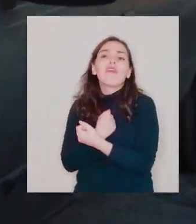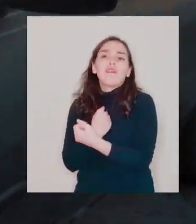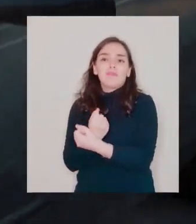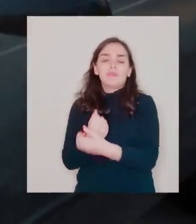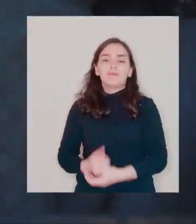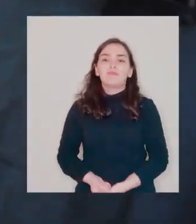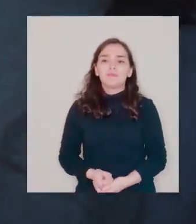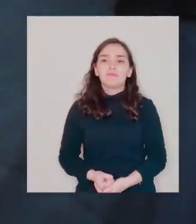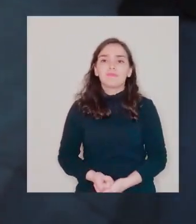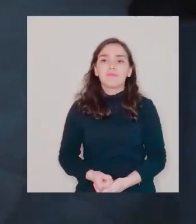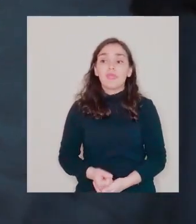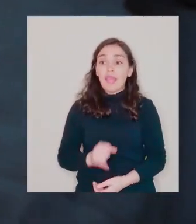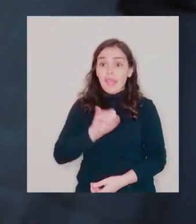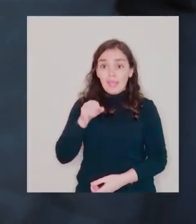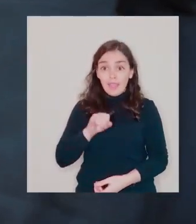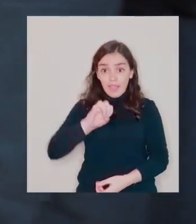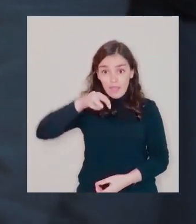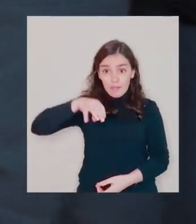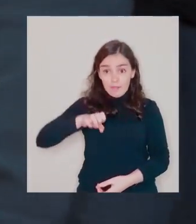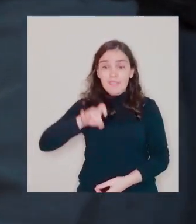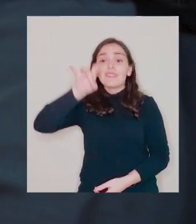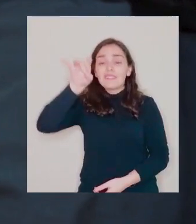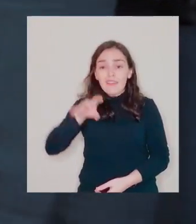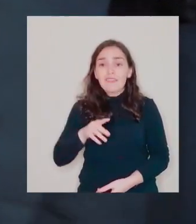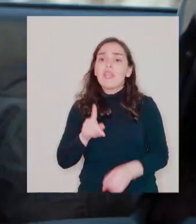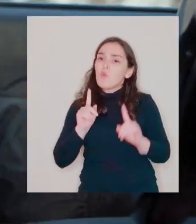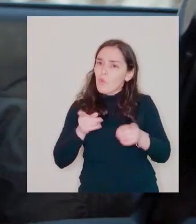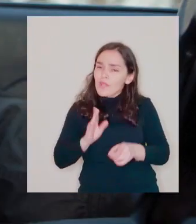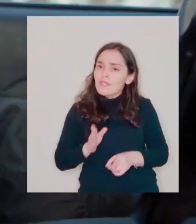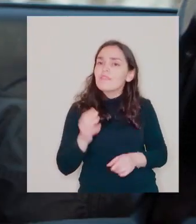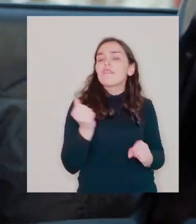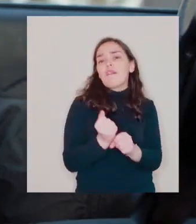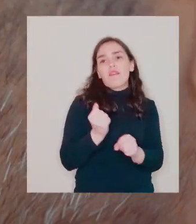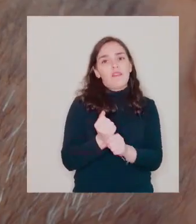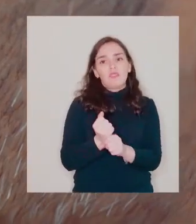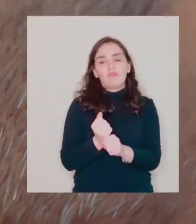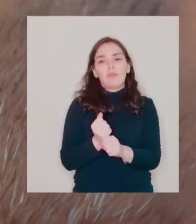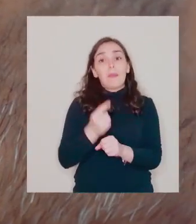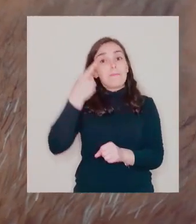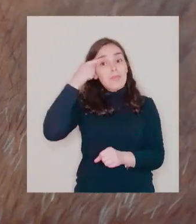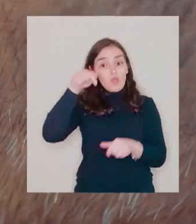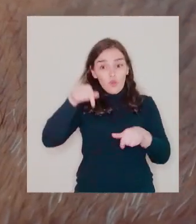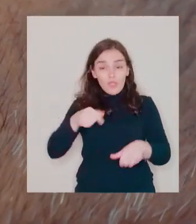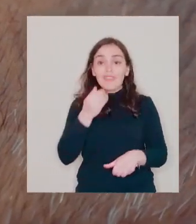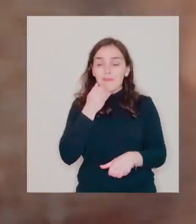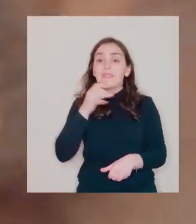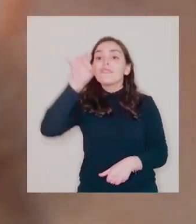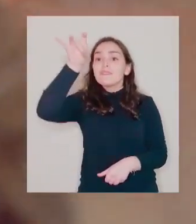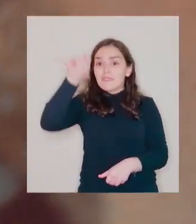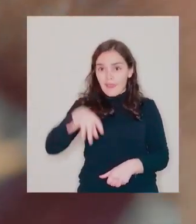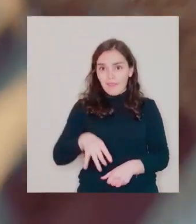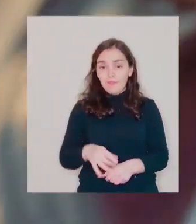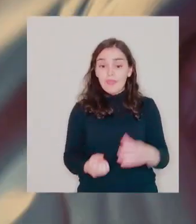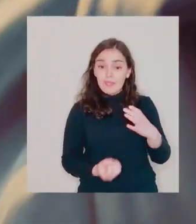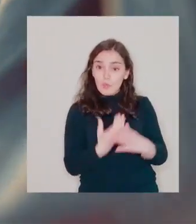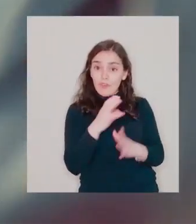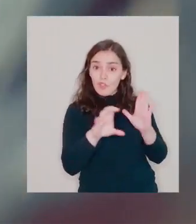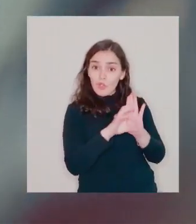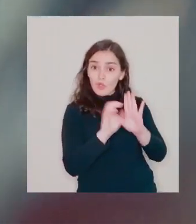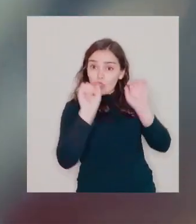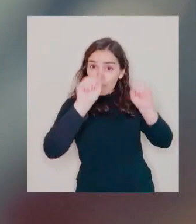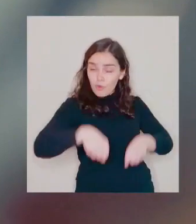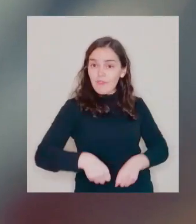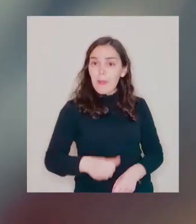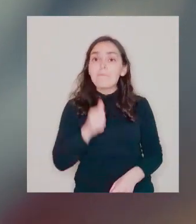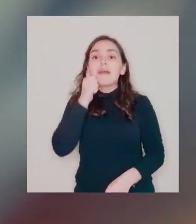Jaime sabe que igual hay que trabajar Pero hoy sabe también Que si se aprueba la nueva constitución